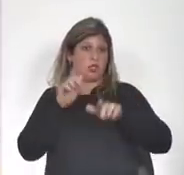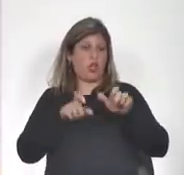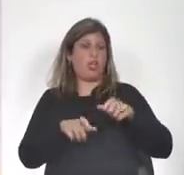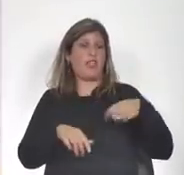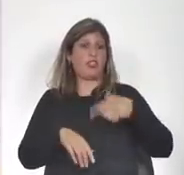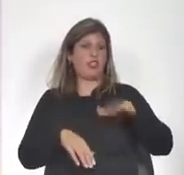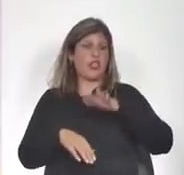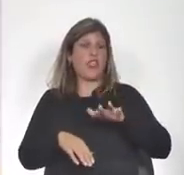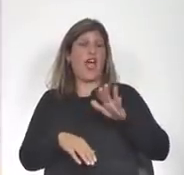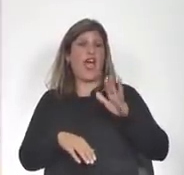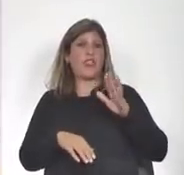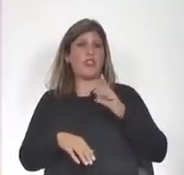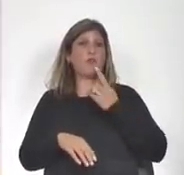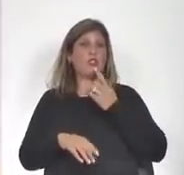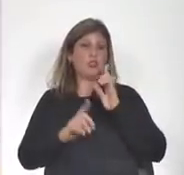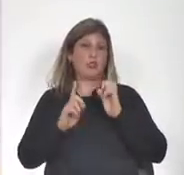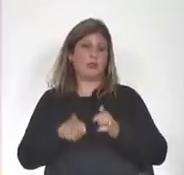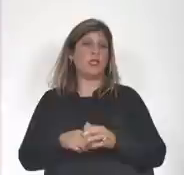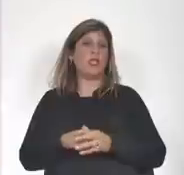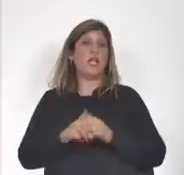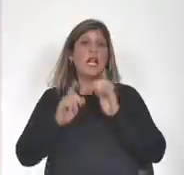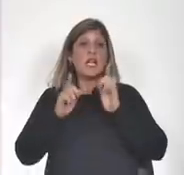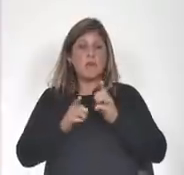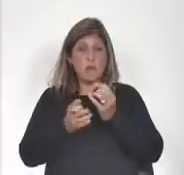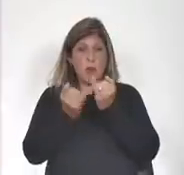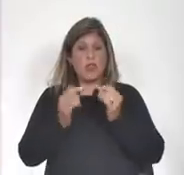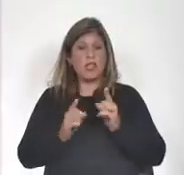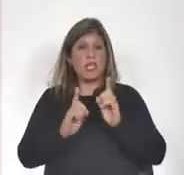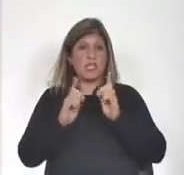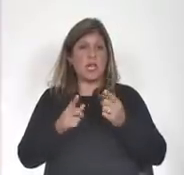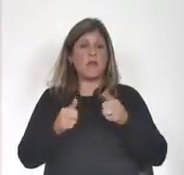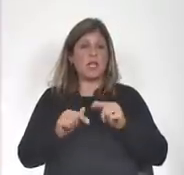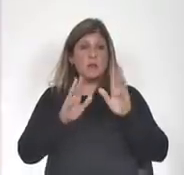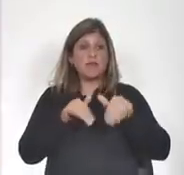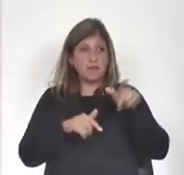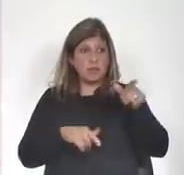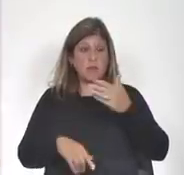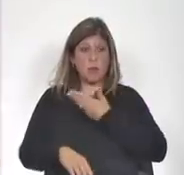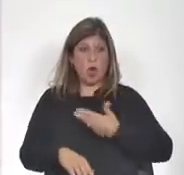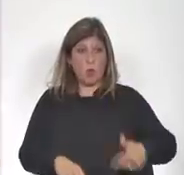y el mismo 5 de marzo hubo reacciones también del propio gobierno